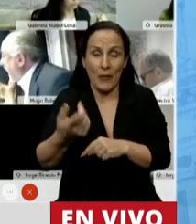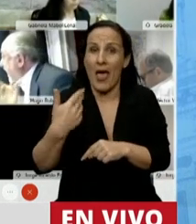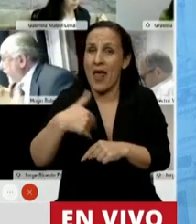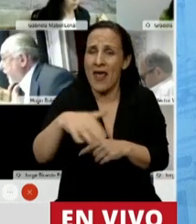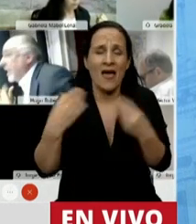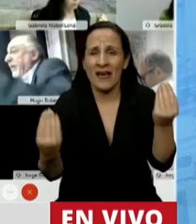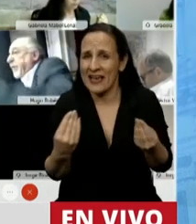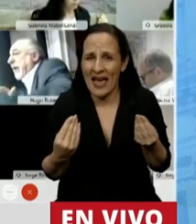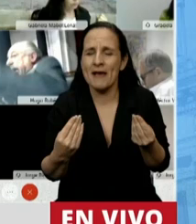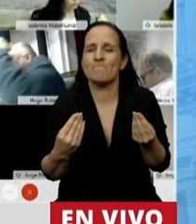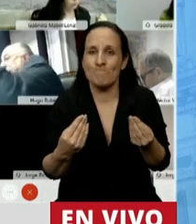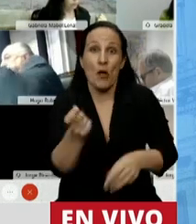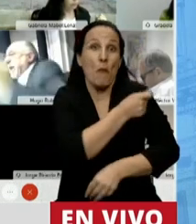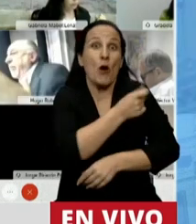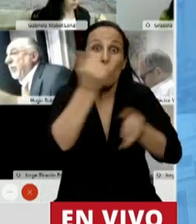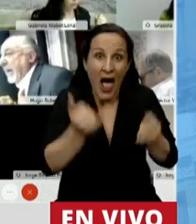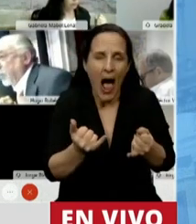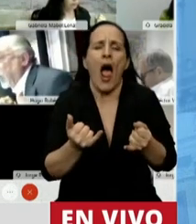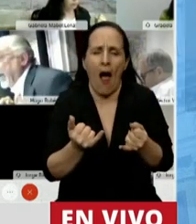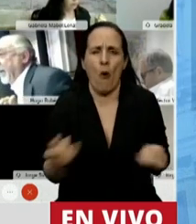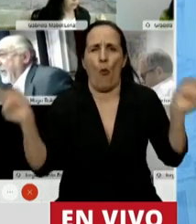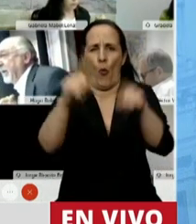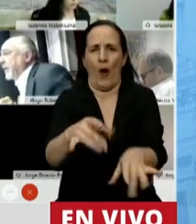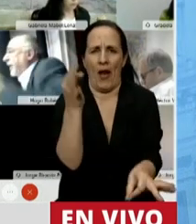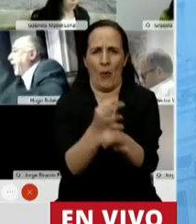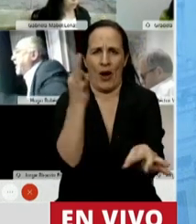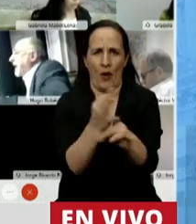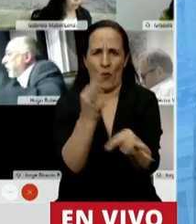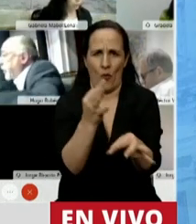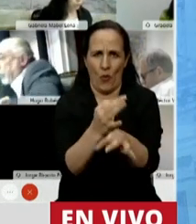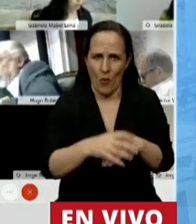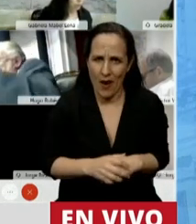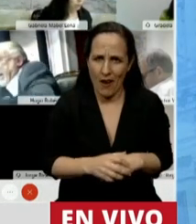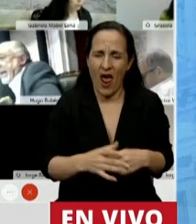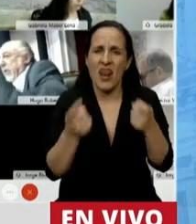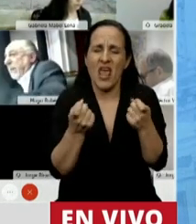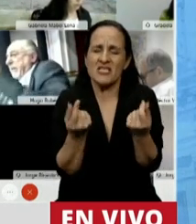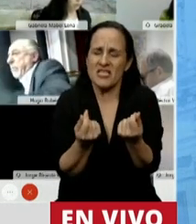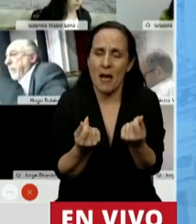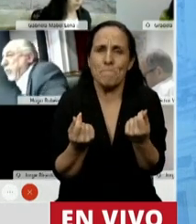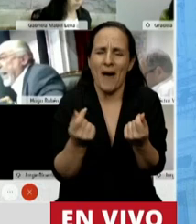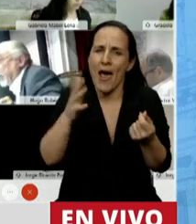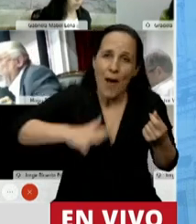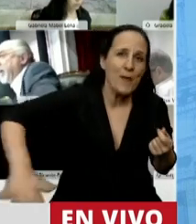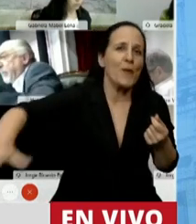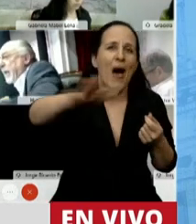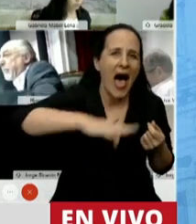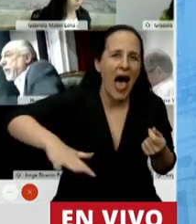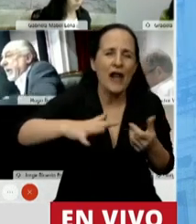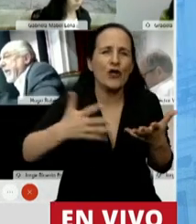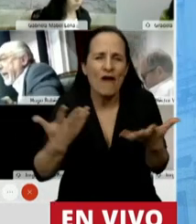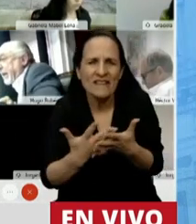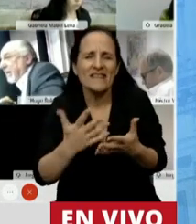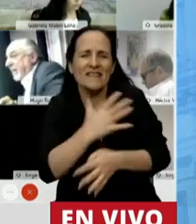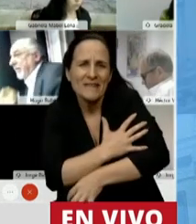idea es que si hay vacunas puedan volver a la escuela. Necesitamos recursos para que los barrios populares podamos